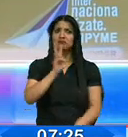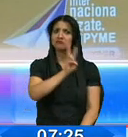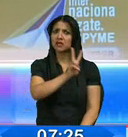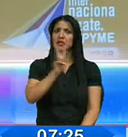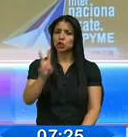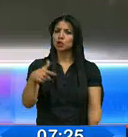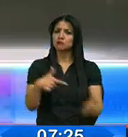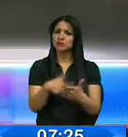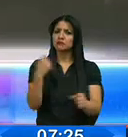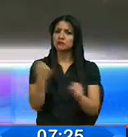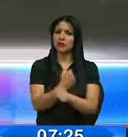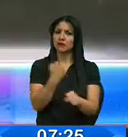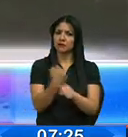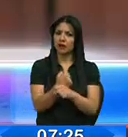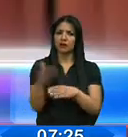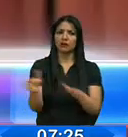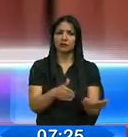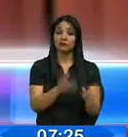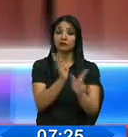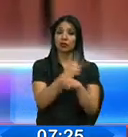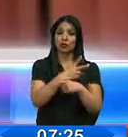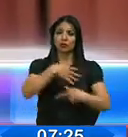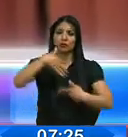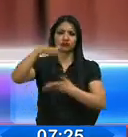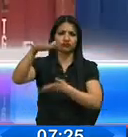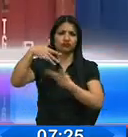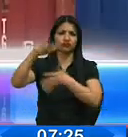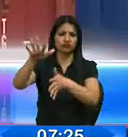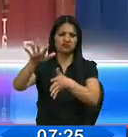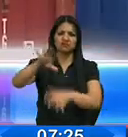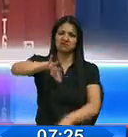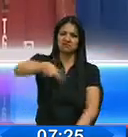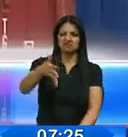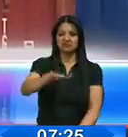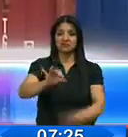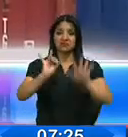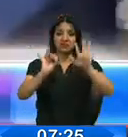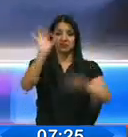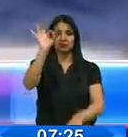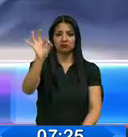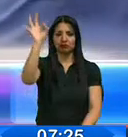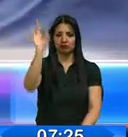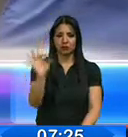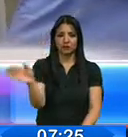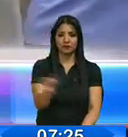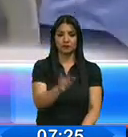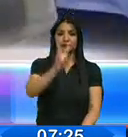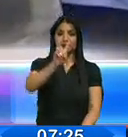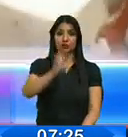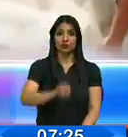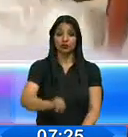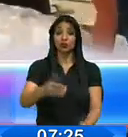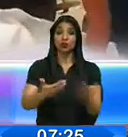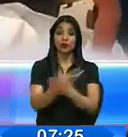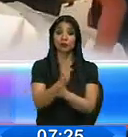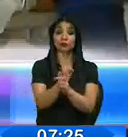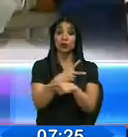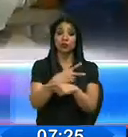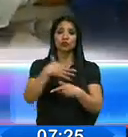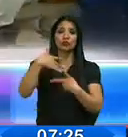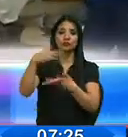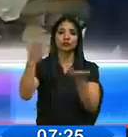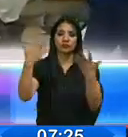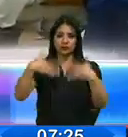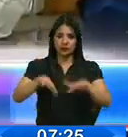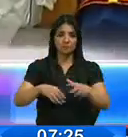plazas de empleo, el crecimiento de exportaciones no petroleras en alrededor del 7 por ciento y más de 200 nuevos productos se han exportado.